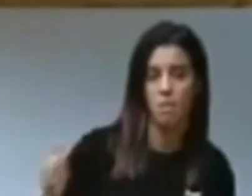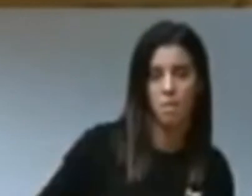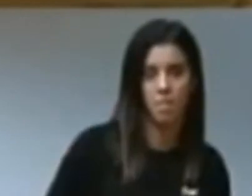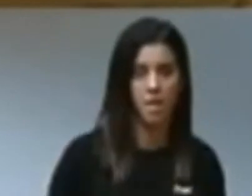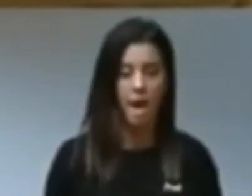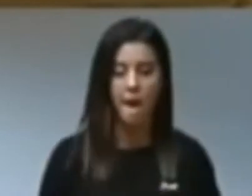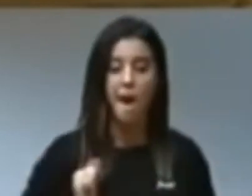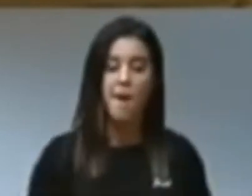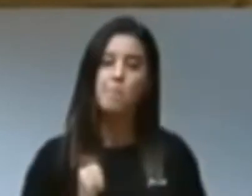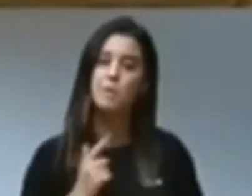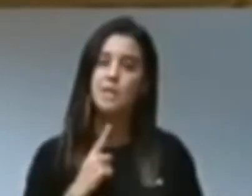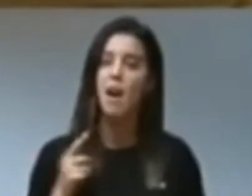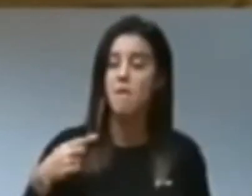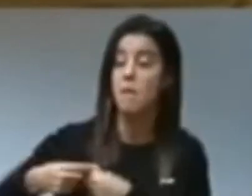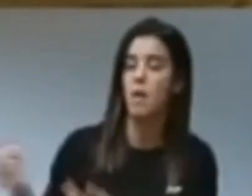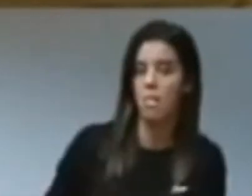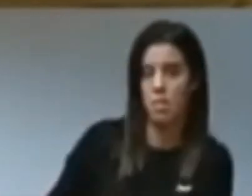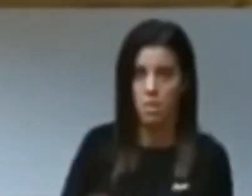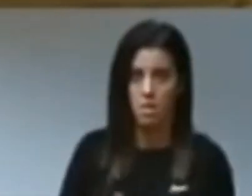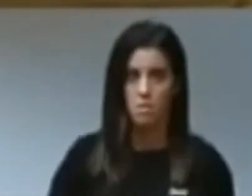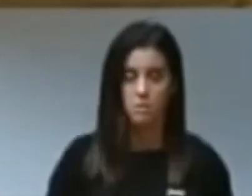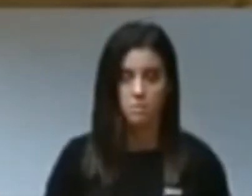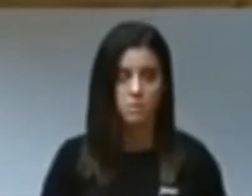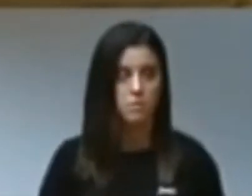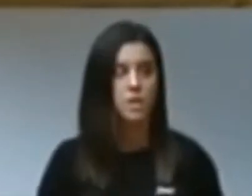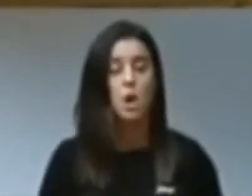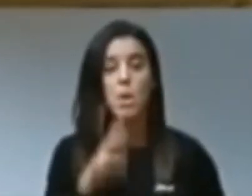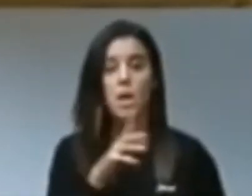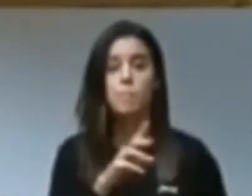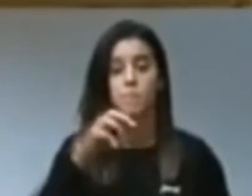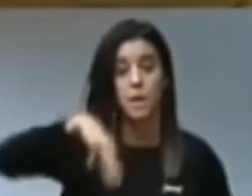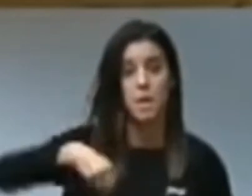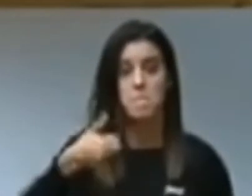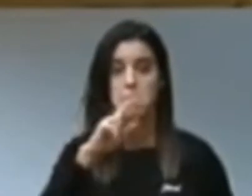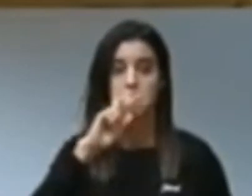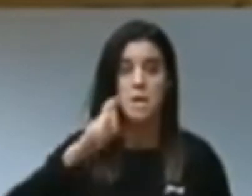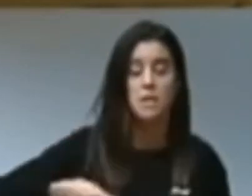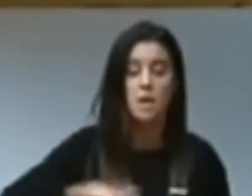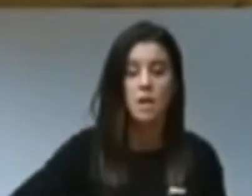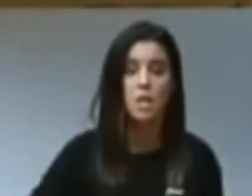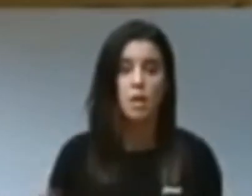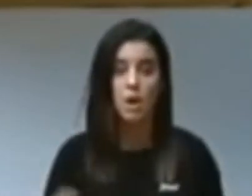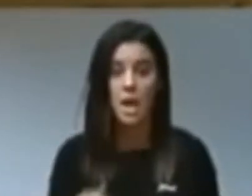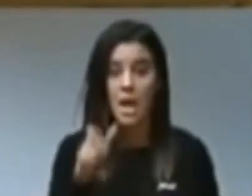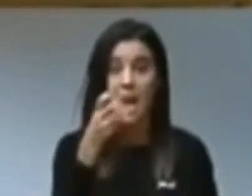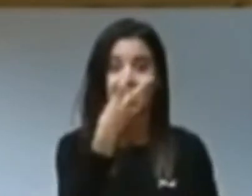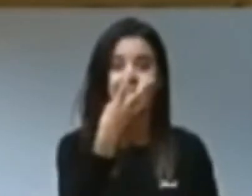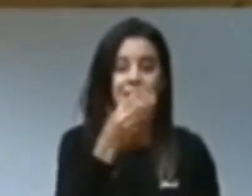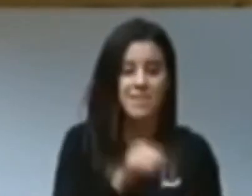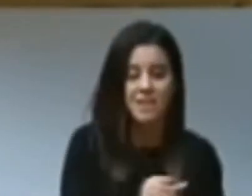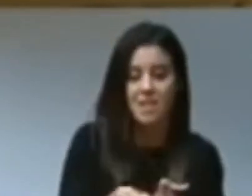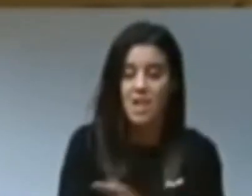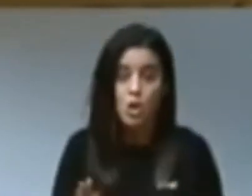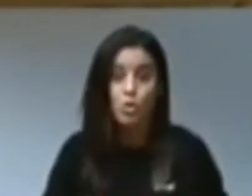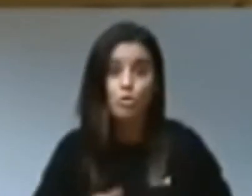como ustedes. Que vivieron desablazos y de lo que les daba su familia. ¿Por qué no recordamos que Marx dejó morir de hambre